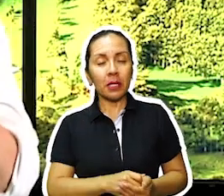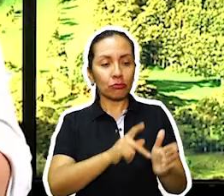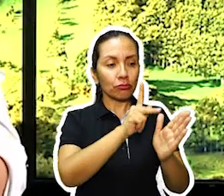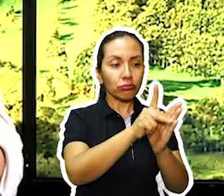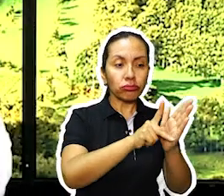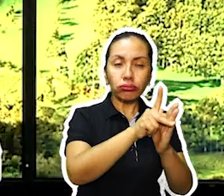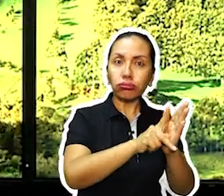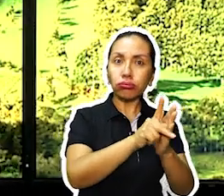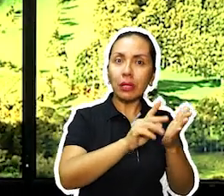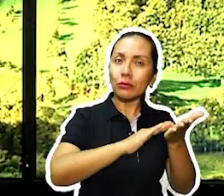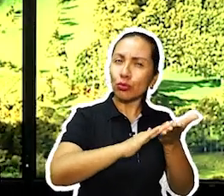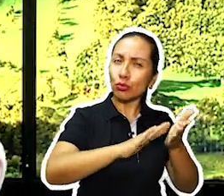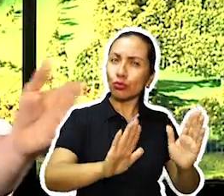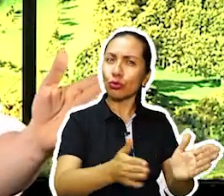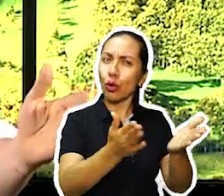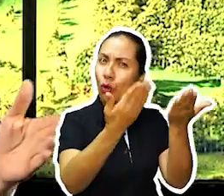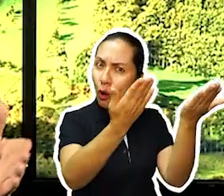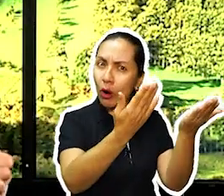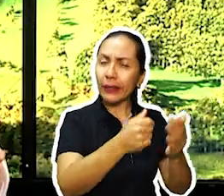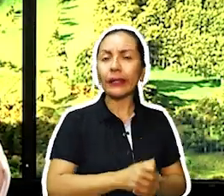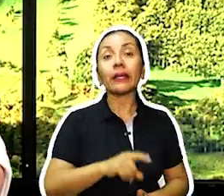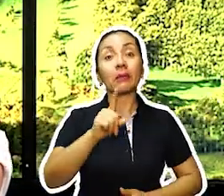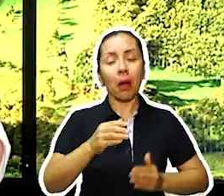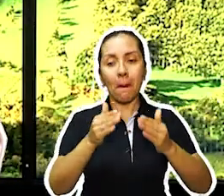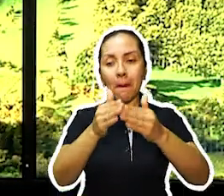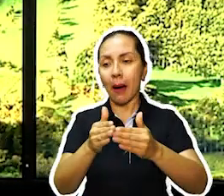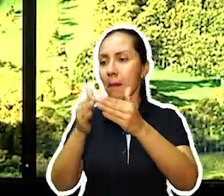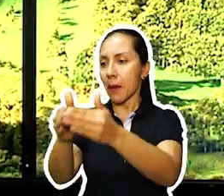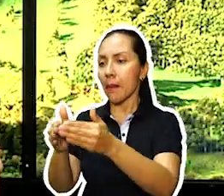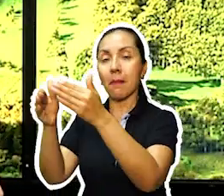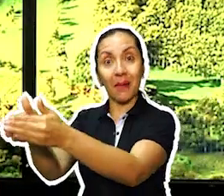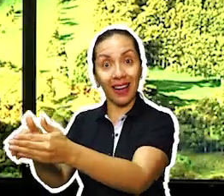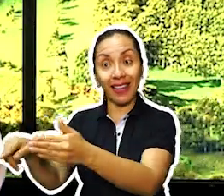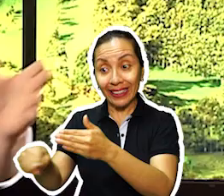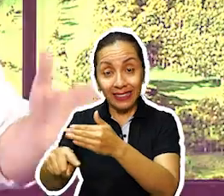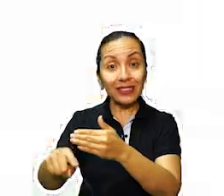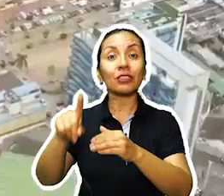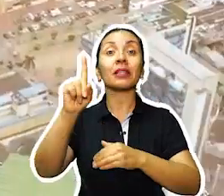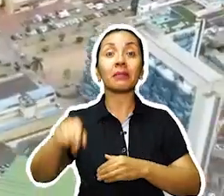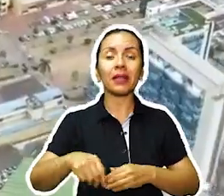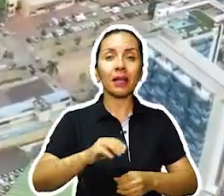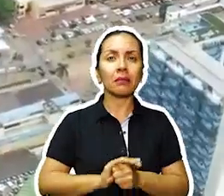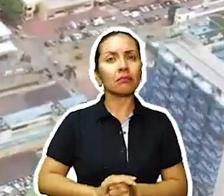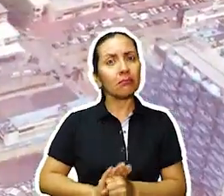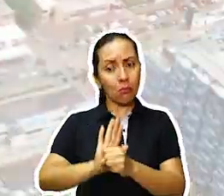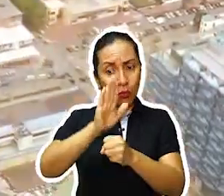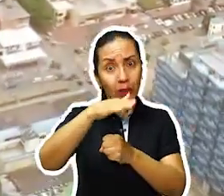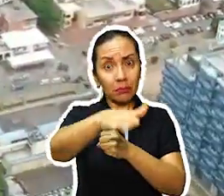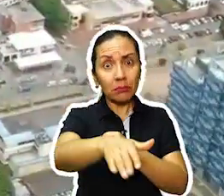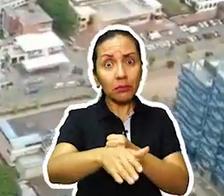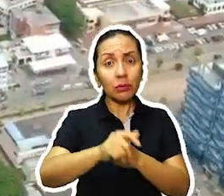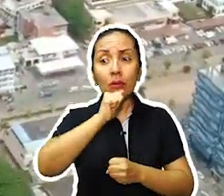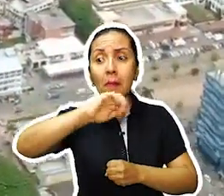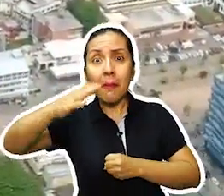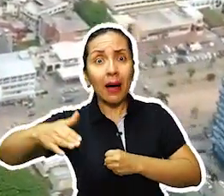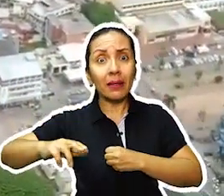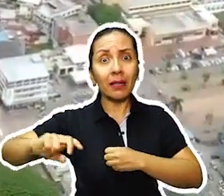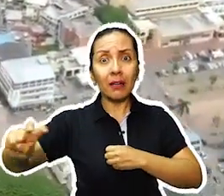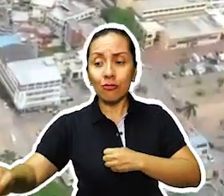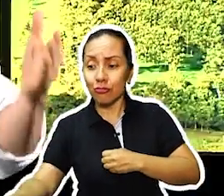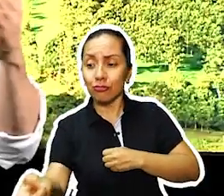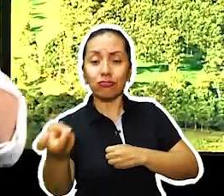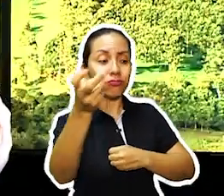maestro del sistema ferroviario en Colombia, el sistema de los puertos, la profundización del dragado en